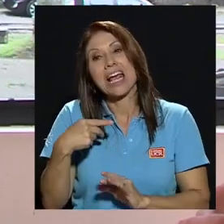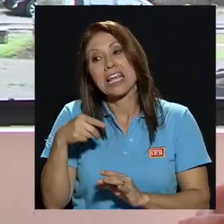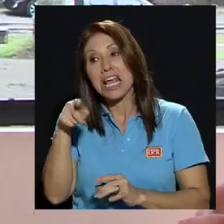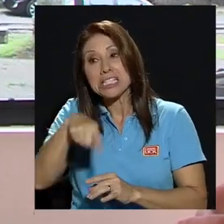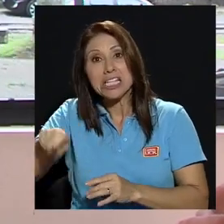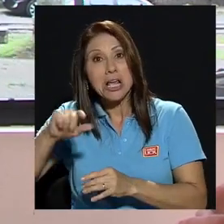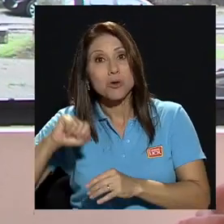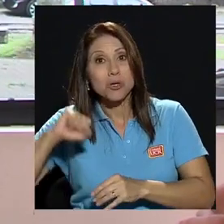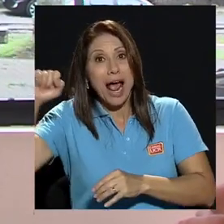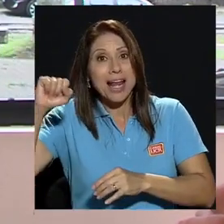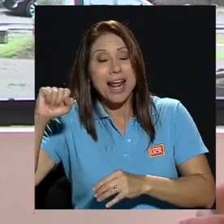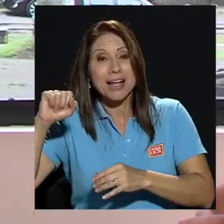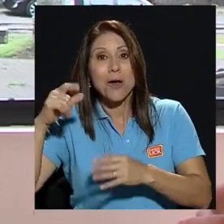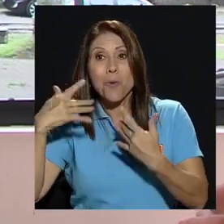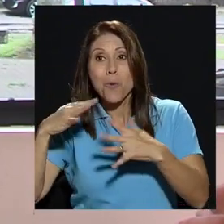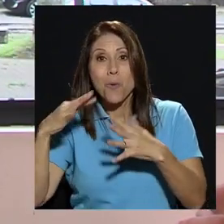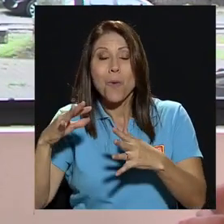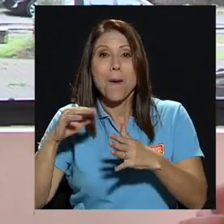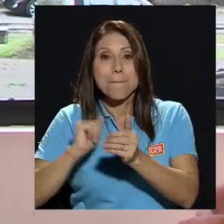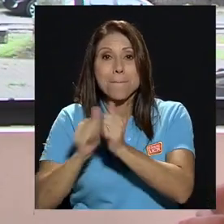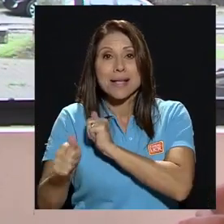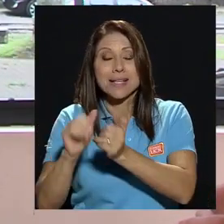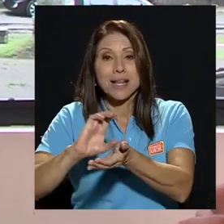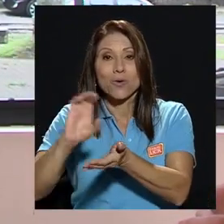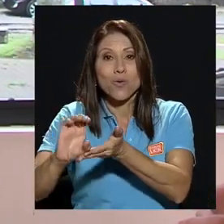injerencia en su plan de estudio yo creo que debemos de